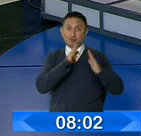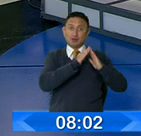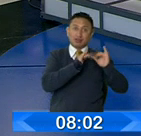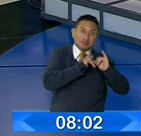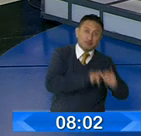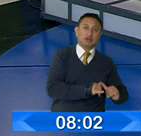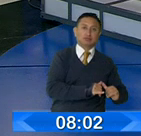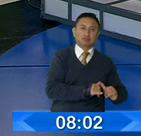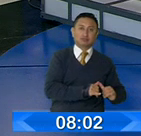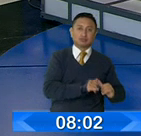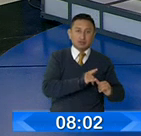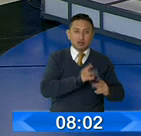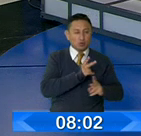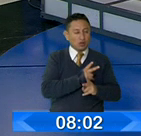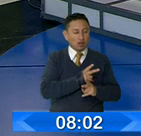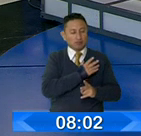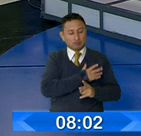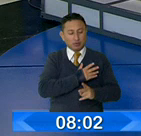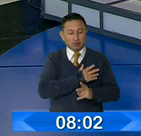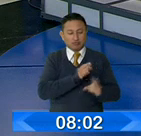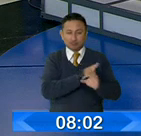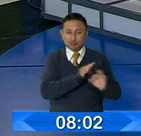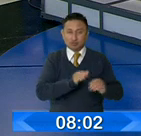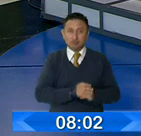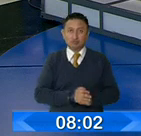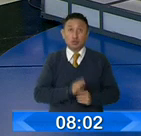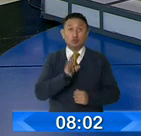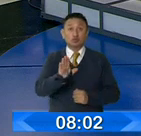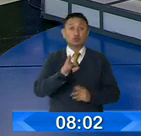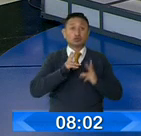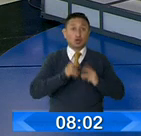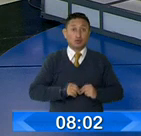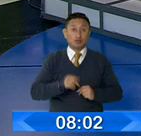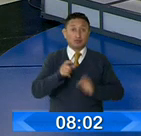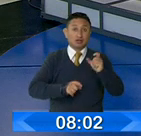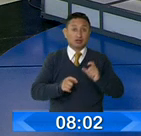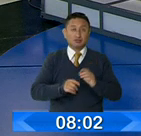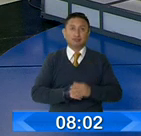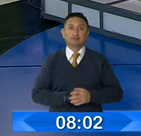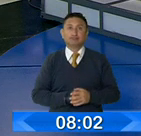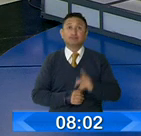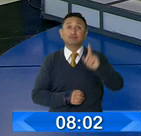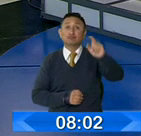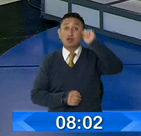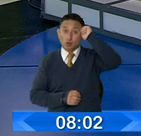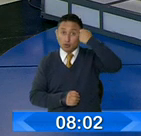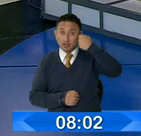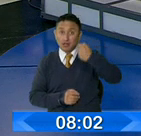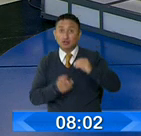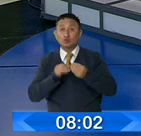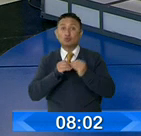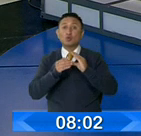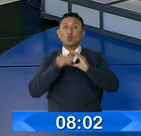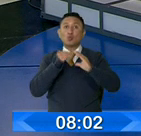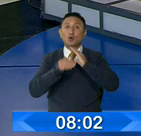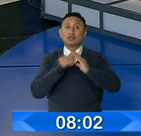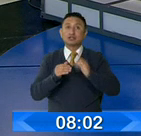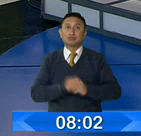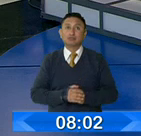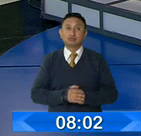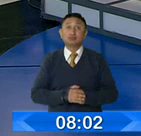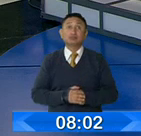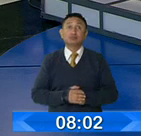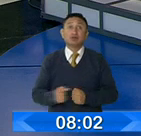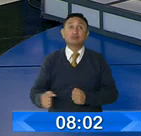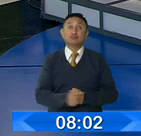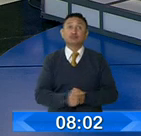en casa y tomar todas las medidas higiénicas para precautelar su salud y la de los suyos. Recuerde el 098-518